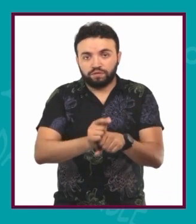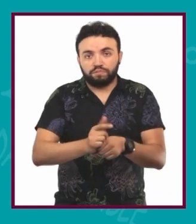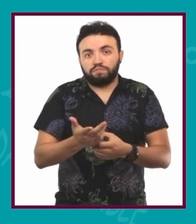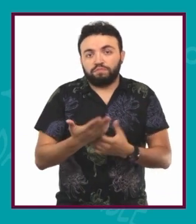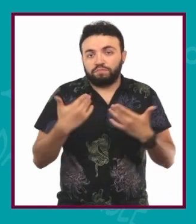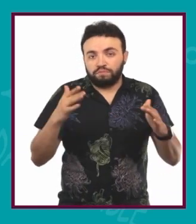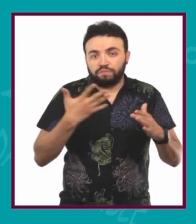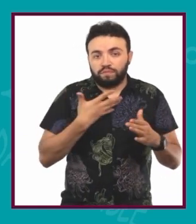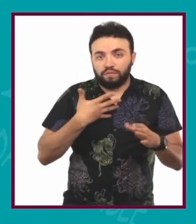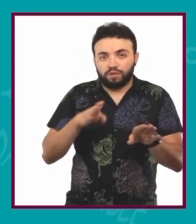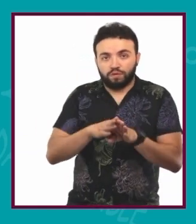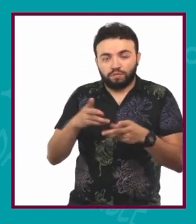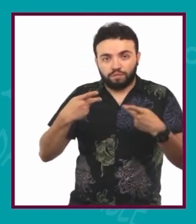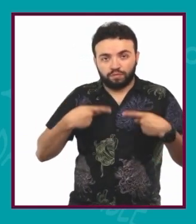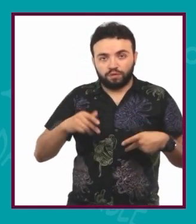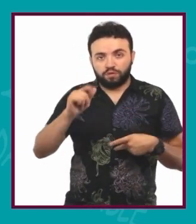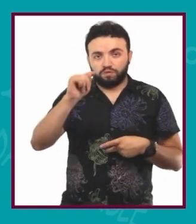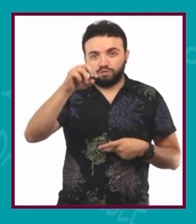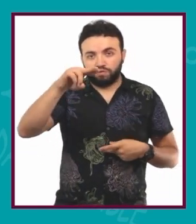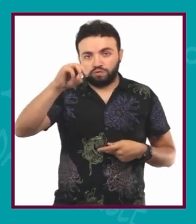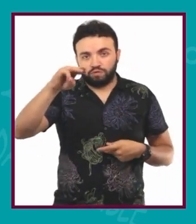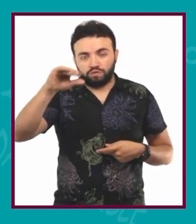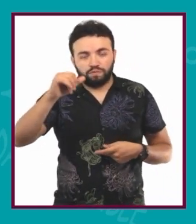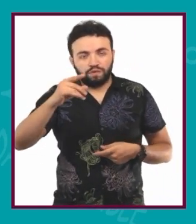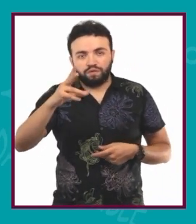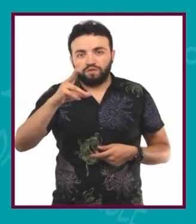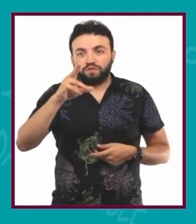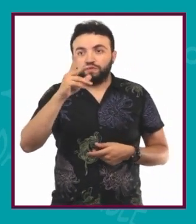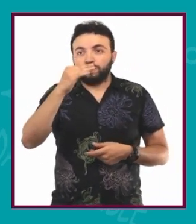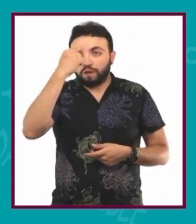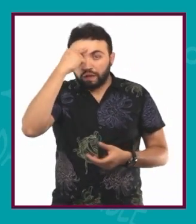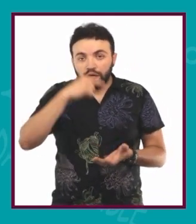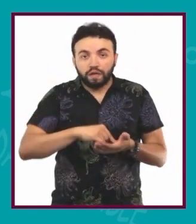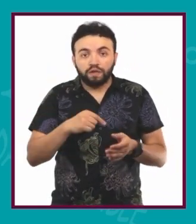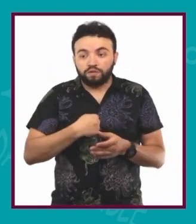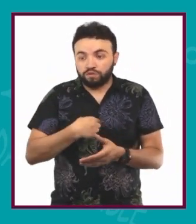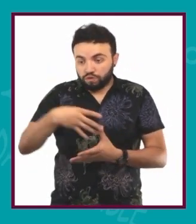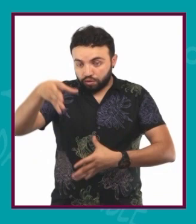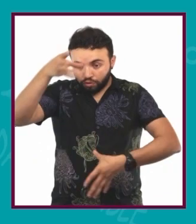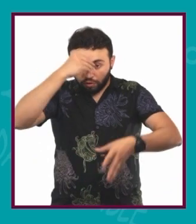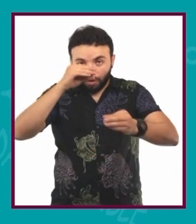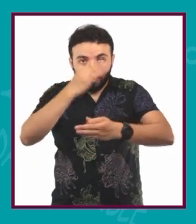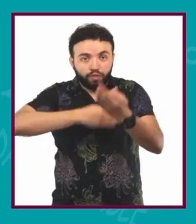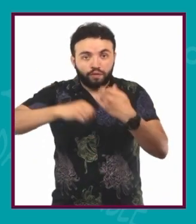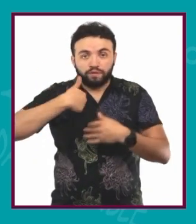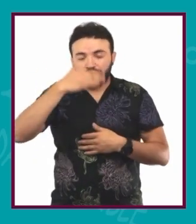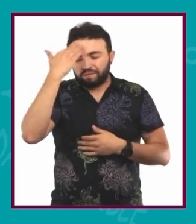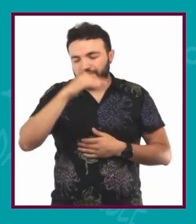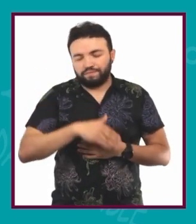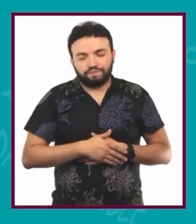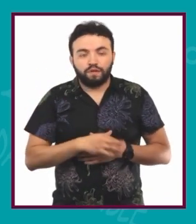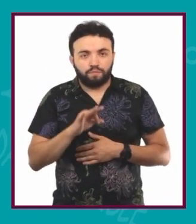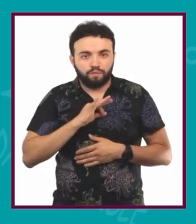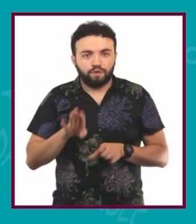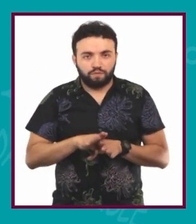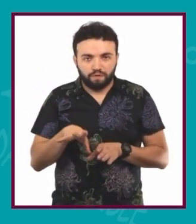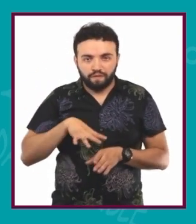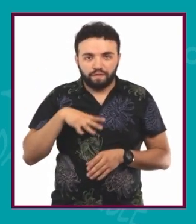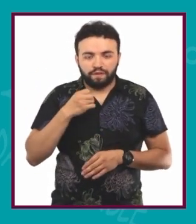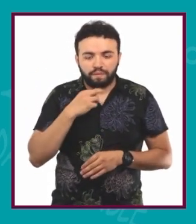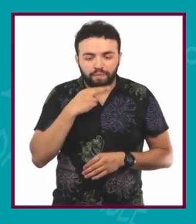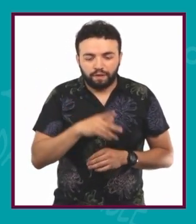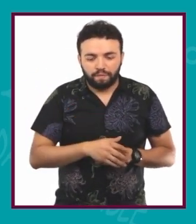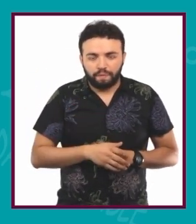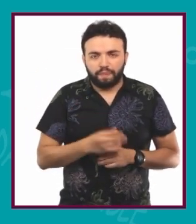autónoma, no lo sabes todo y creo que puedes fortalecer tus opiniones y tus creencias. Yo siento que no hay un problema con